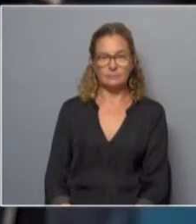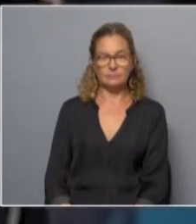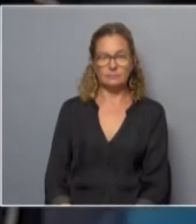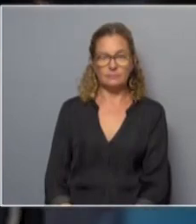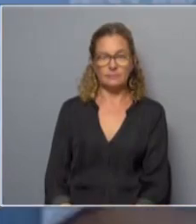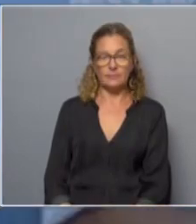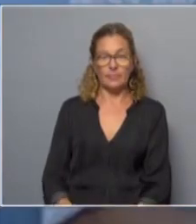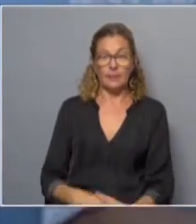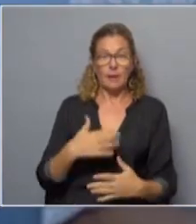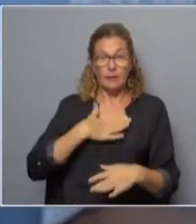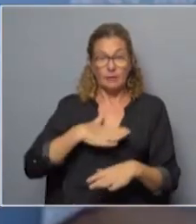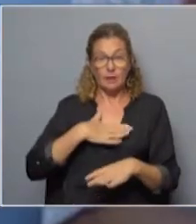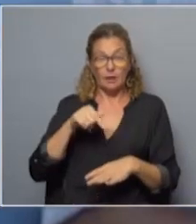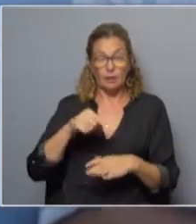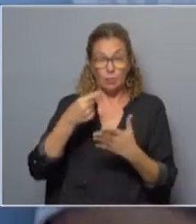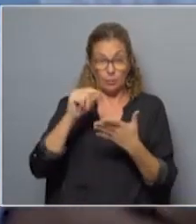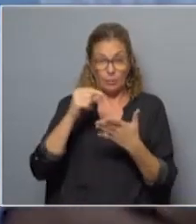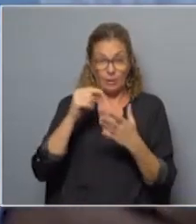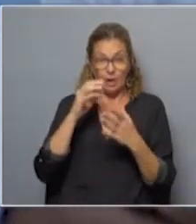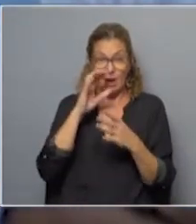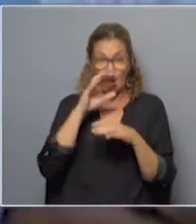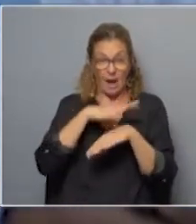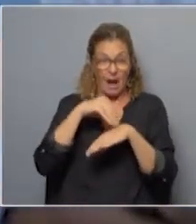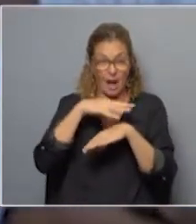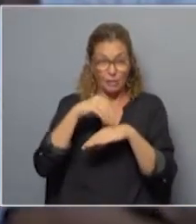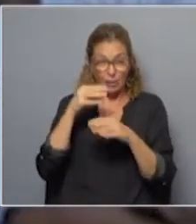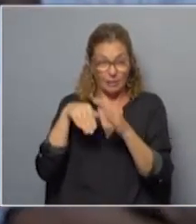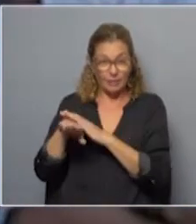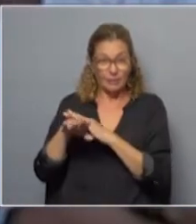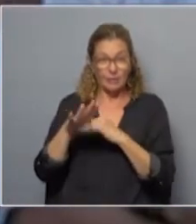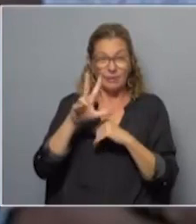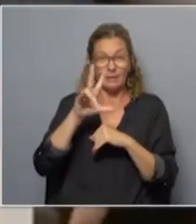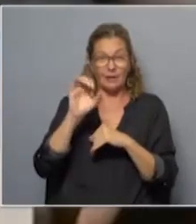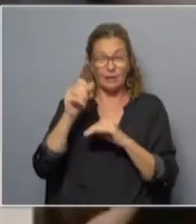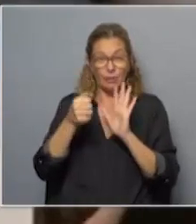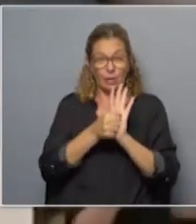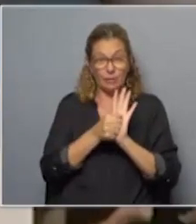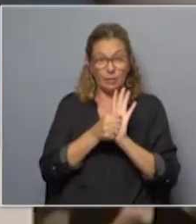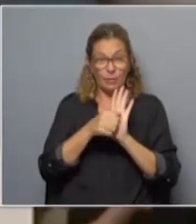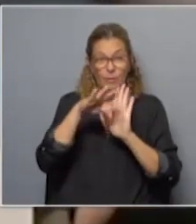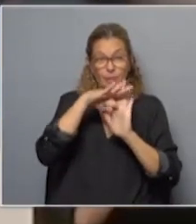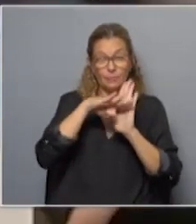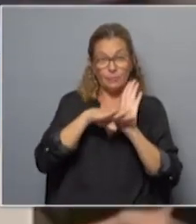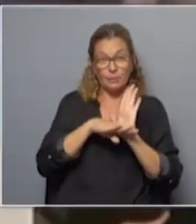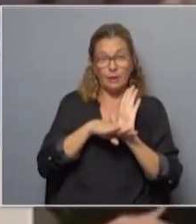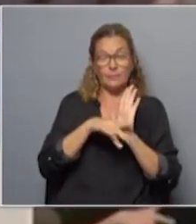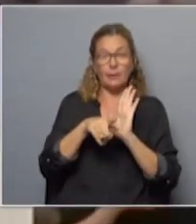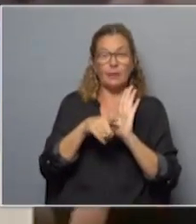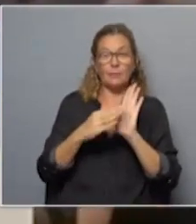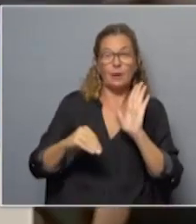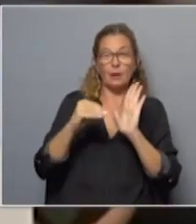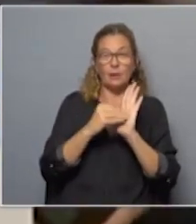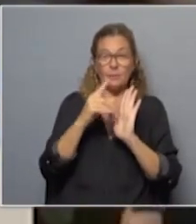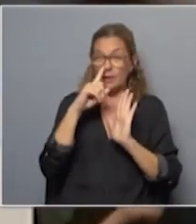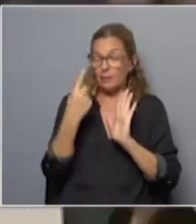Que se queden tranquilos que no hay ningún gato encerrado, porque esta ley va a tener 300 artículos. En el programa, al programa le agregan